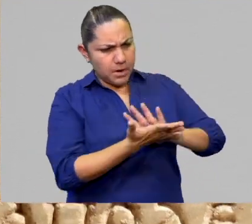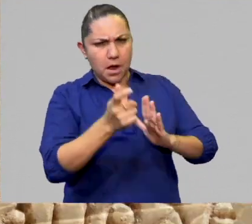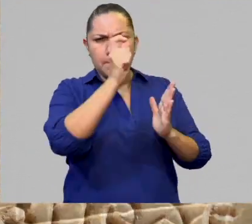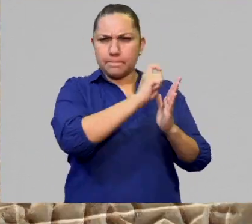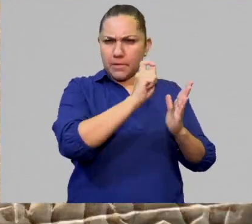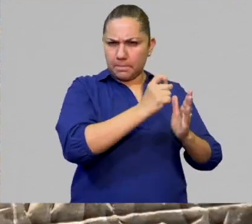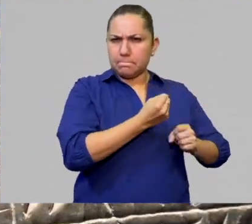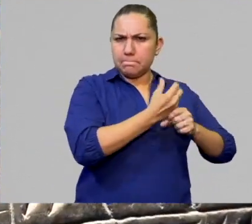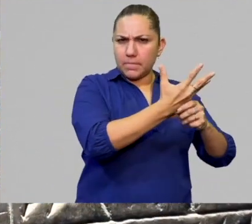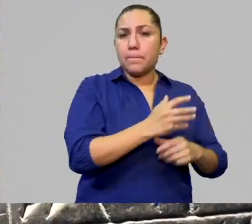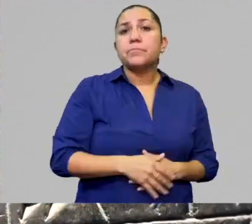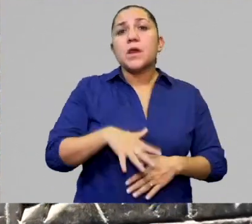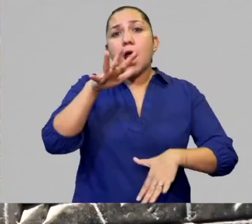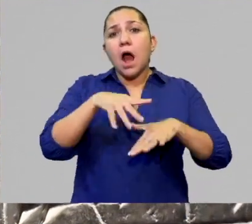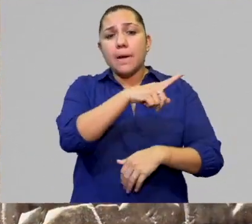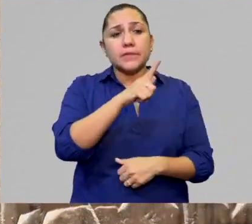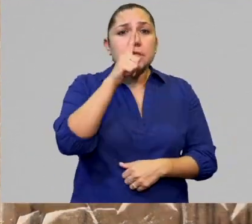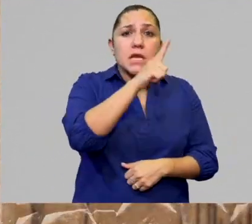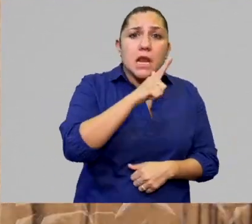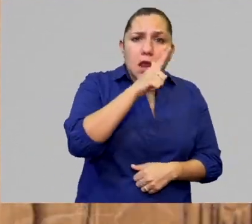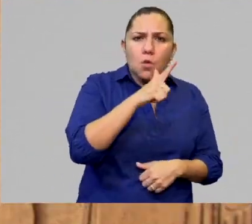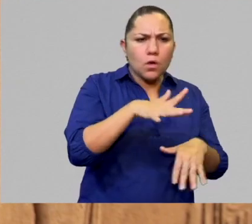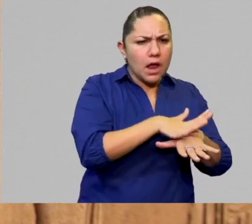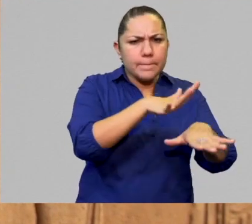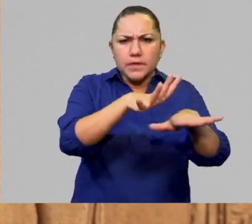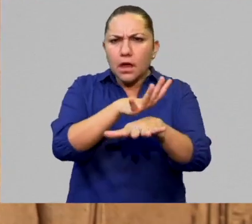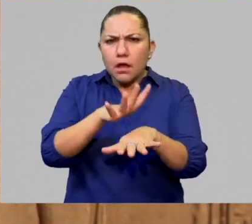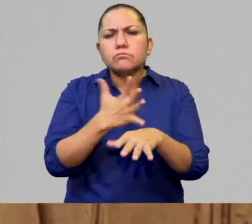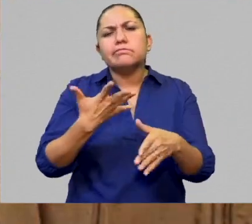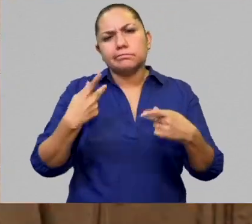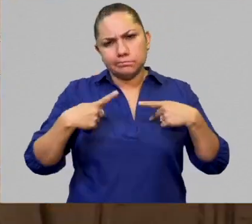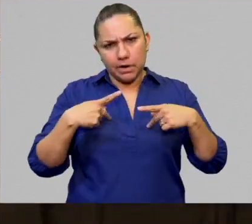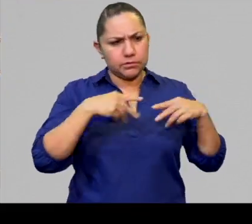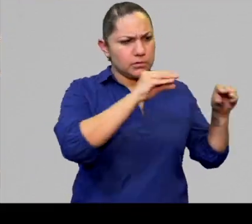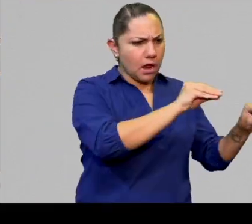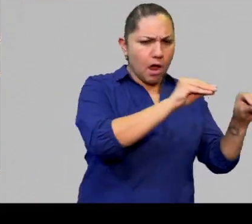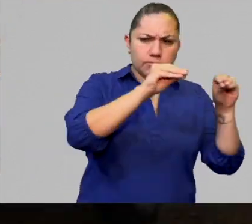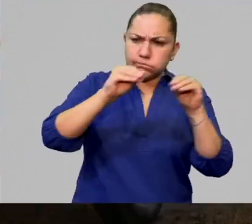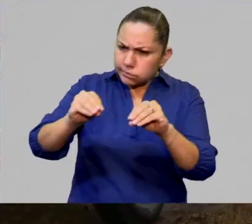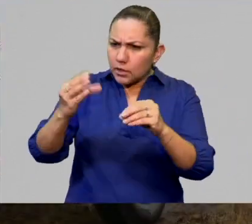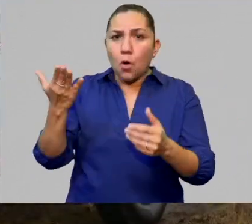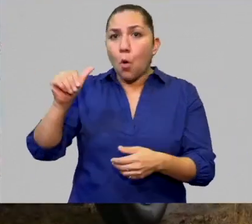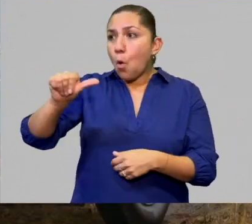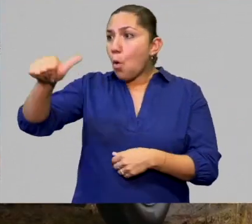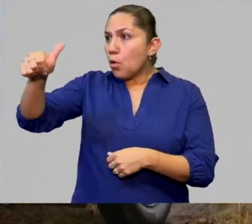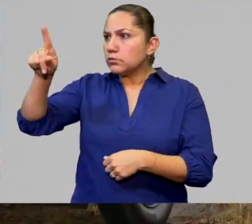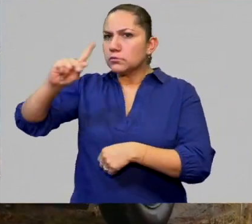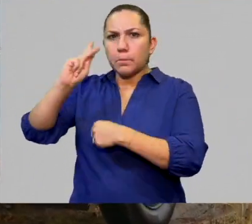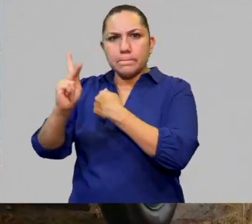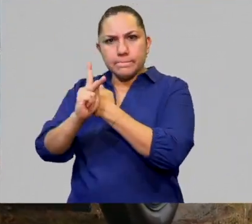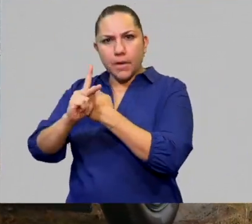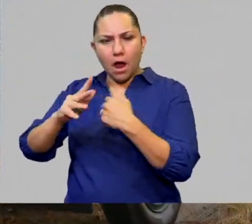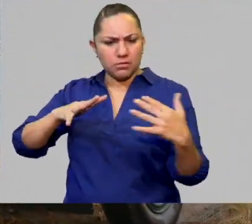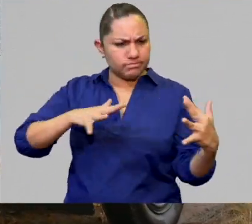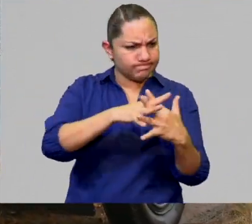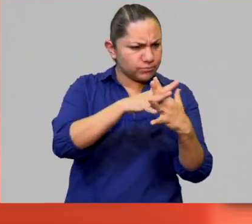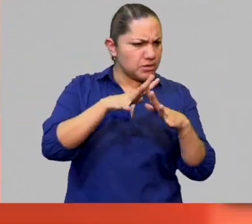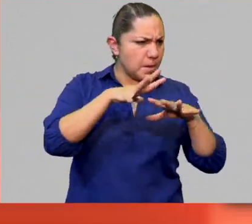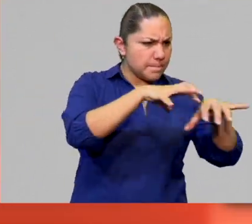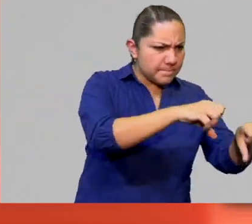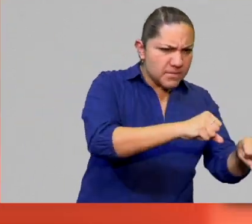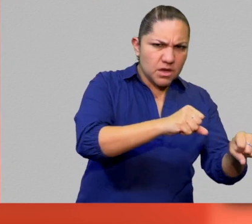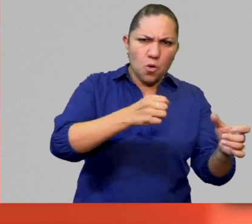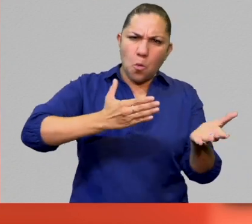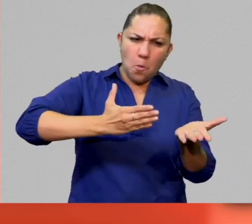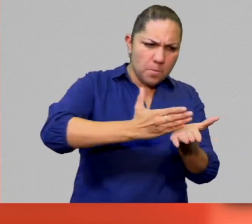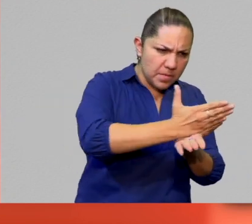La transformación de las lenguas se da por las migraciones, las invasiones e imposiciones de una cultura sobre otra. También